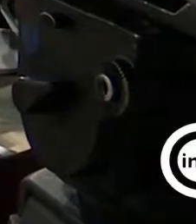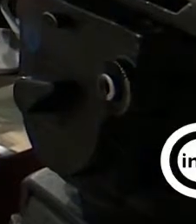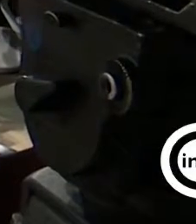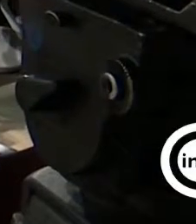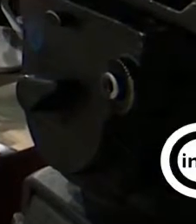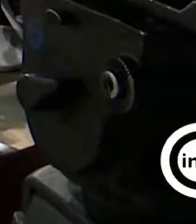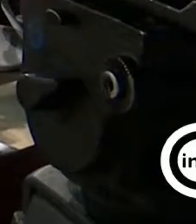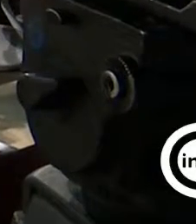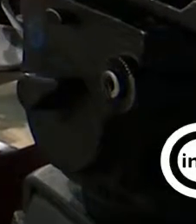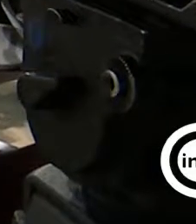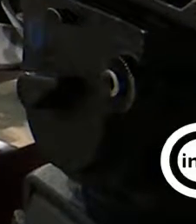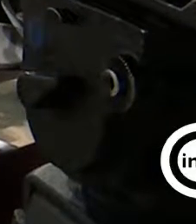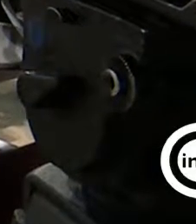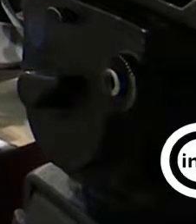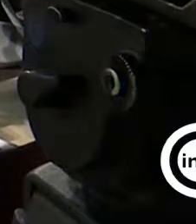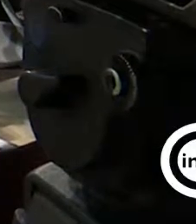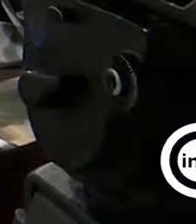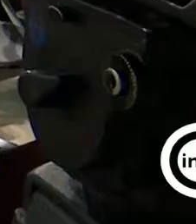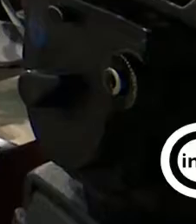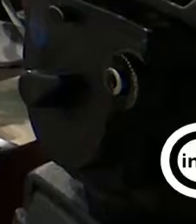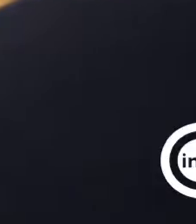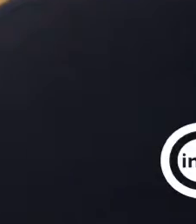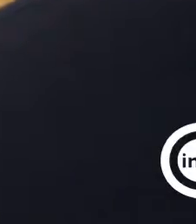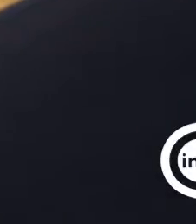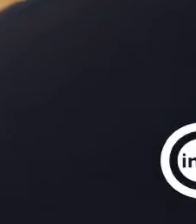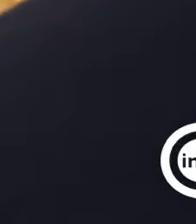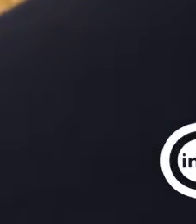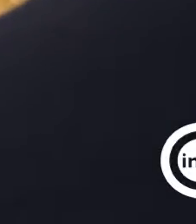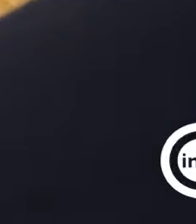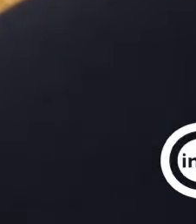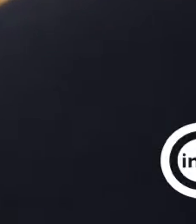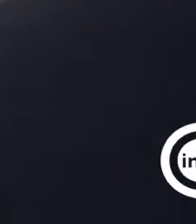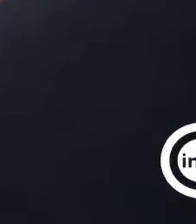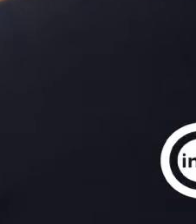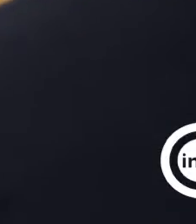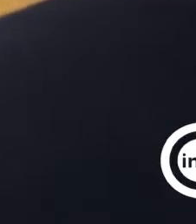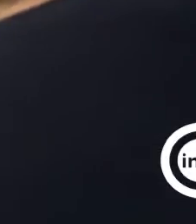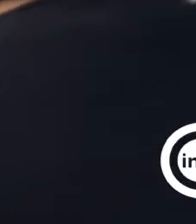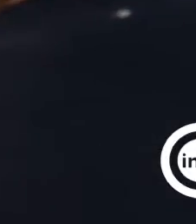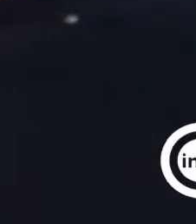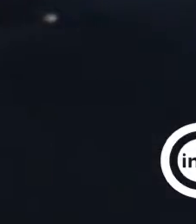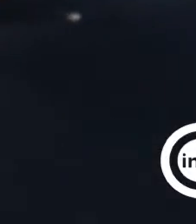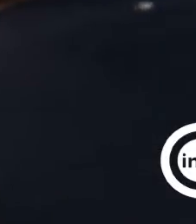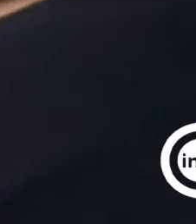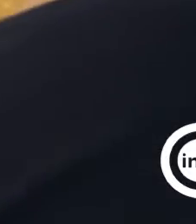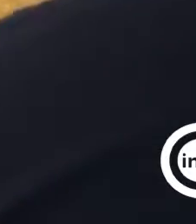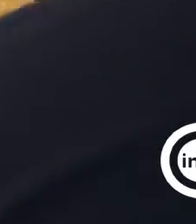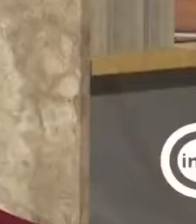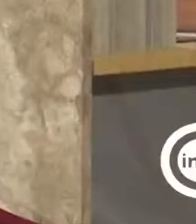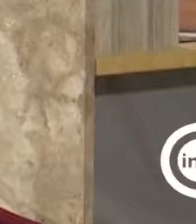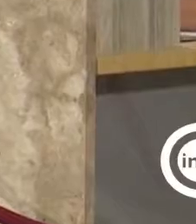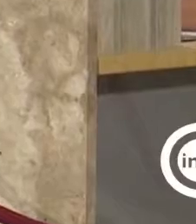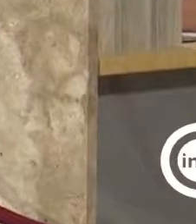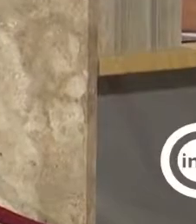En el Pleno celebrado en el Ayuntamiento se ha aprobado de forma definitiva el presupuesto municipal que ya entra en vigor. Sin embargo, una moción del